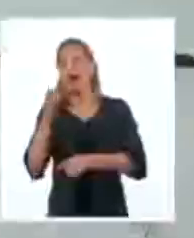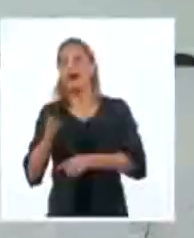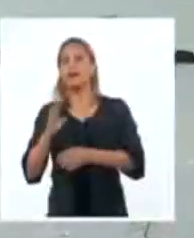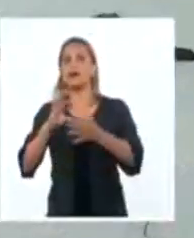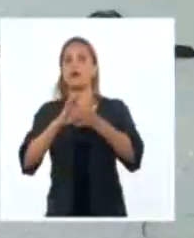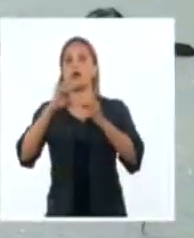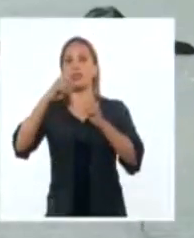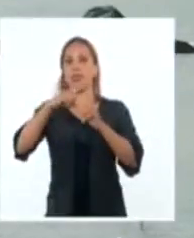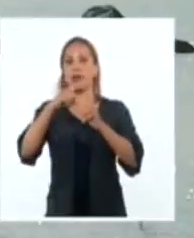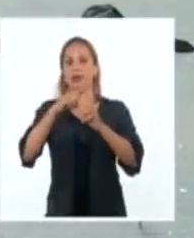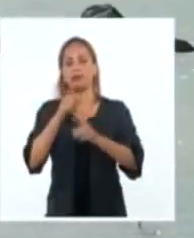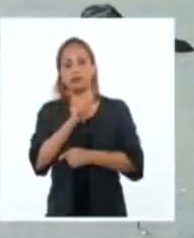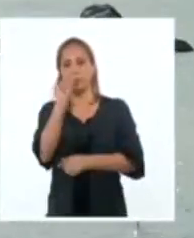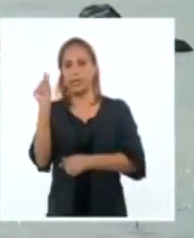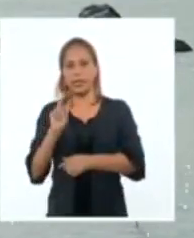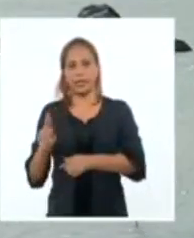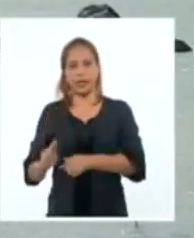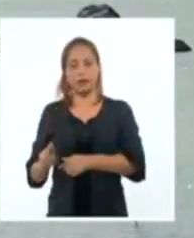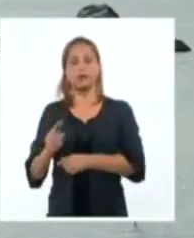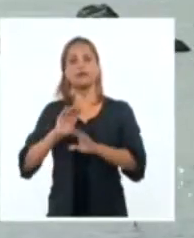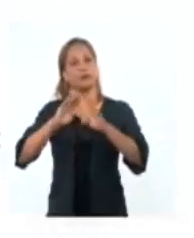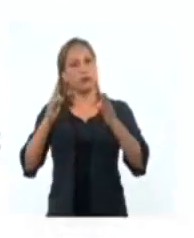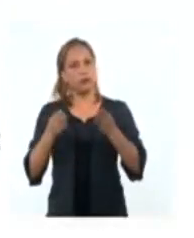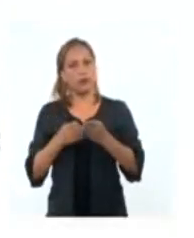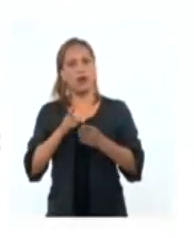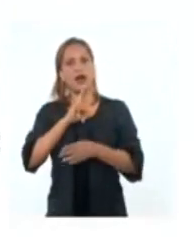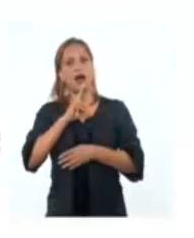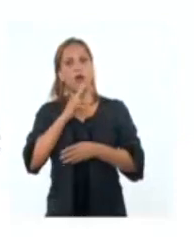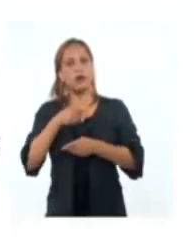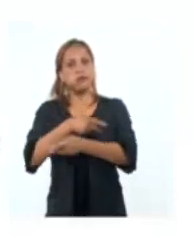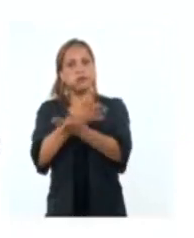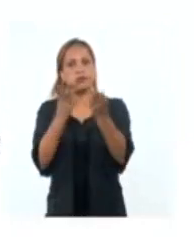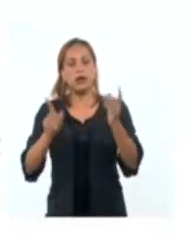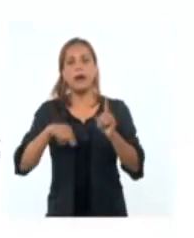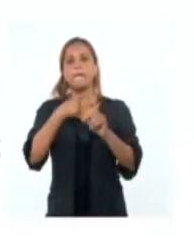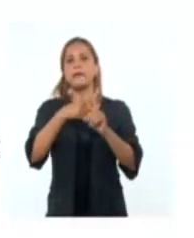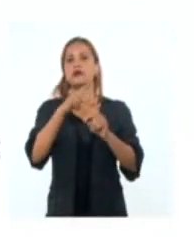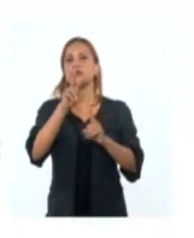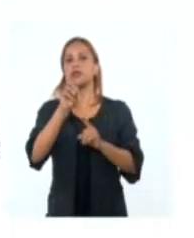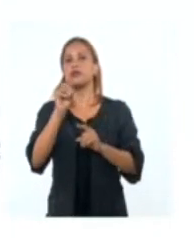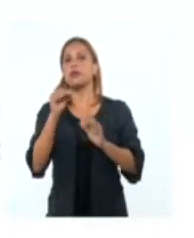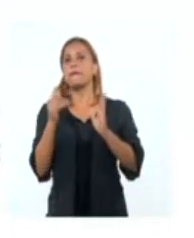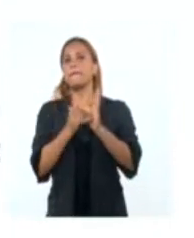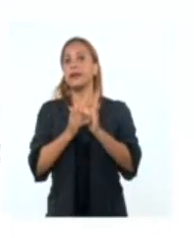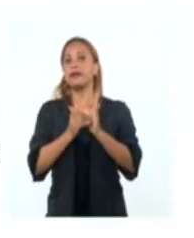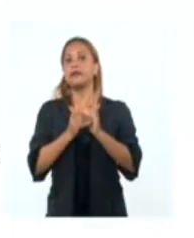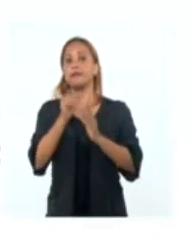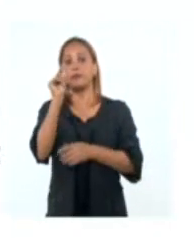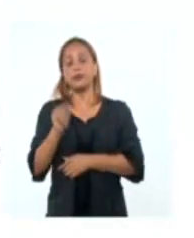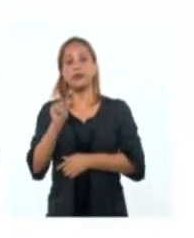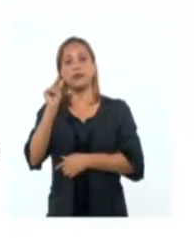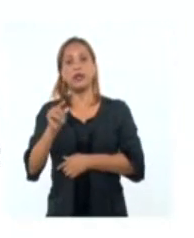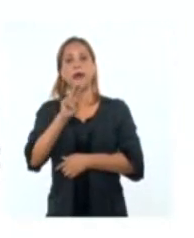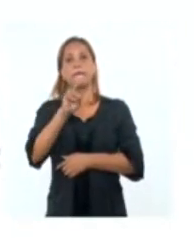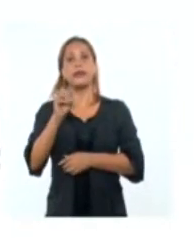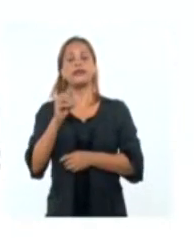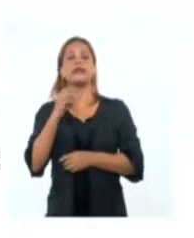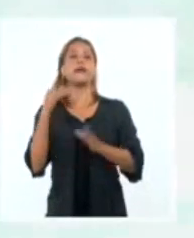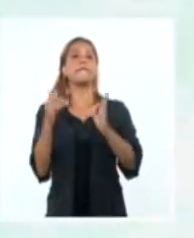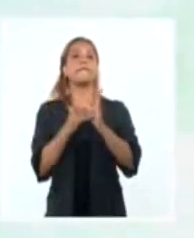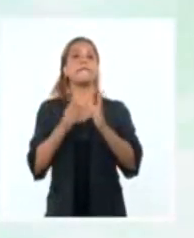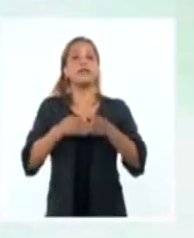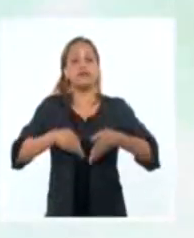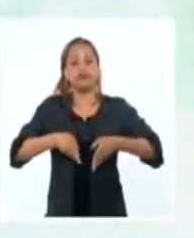Inversión que proveerá de recursos hídricos a más de 200.000 habitantes y a 20.000 hectáreas que podrán